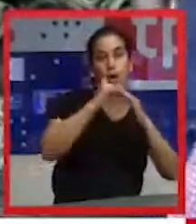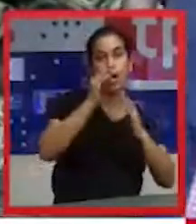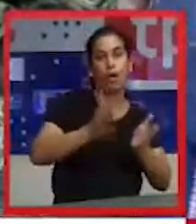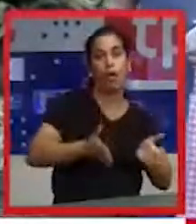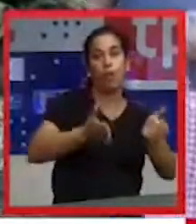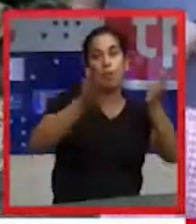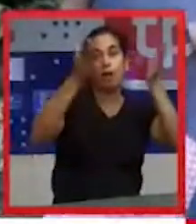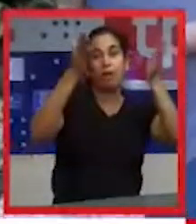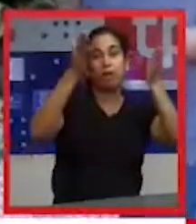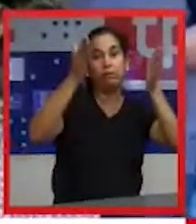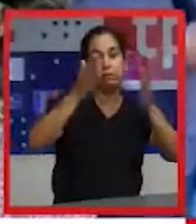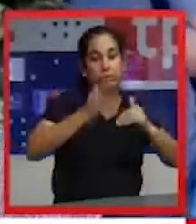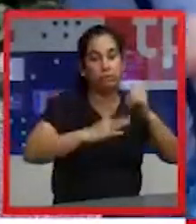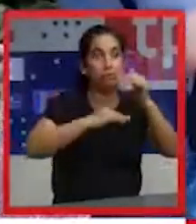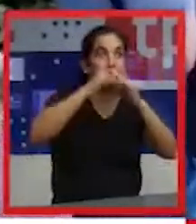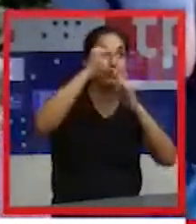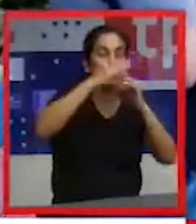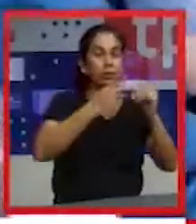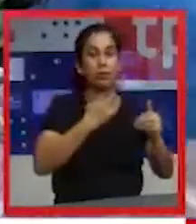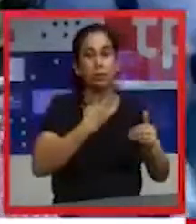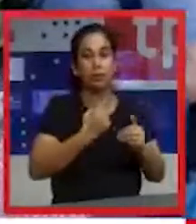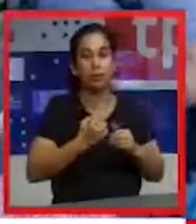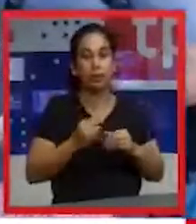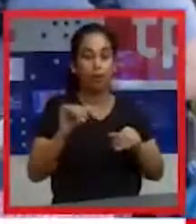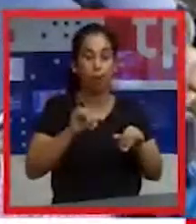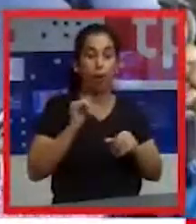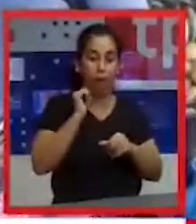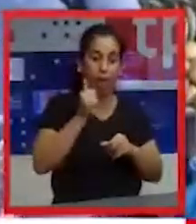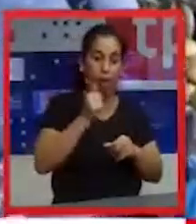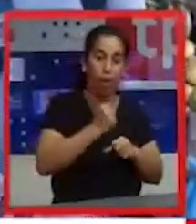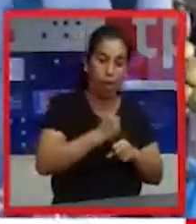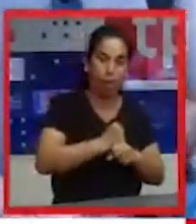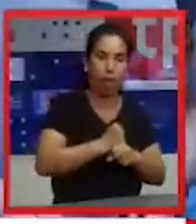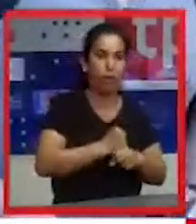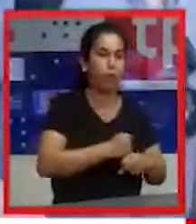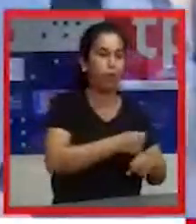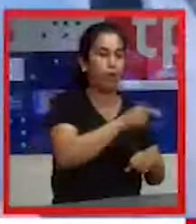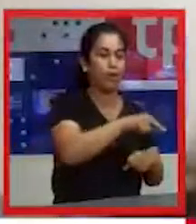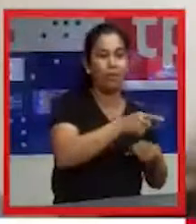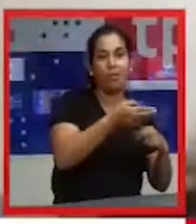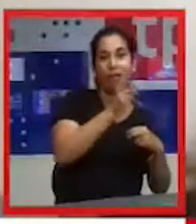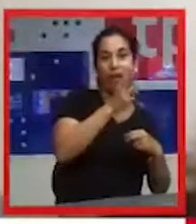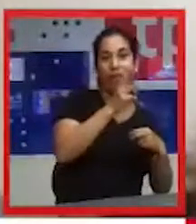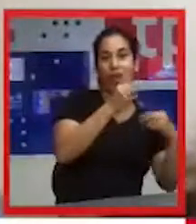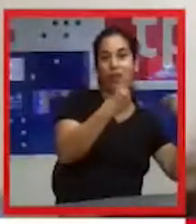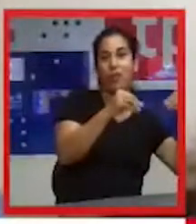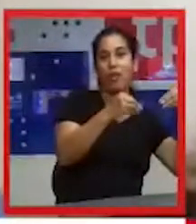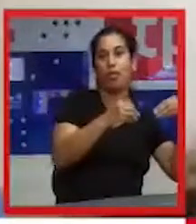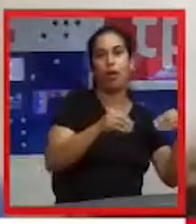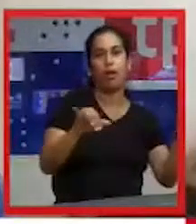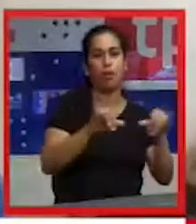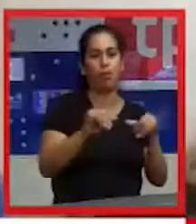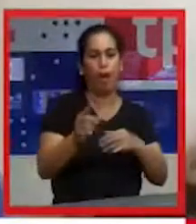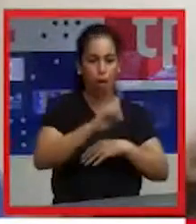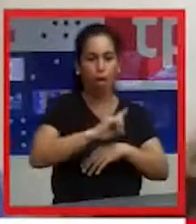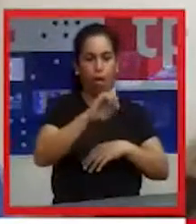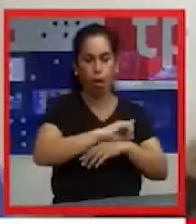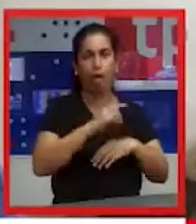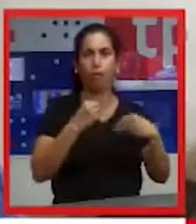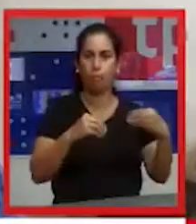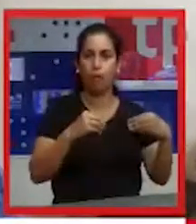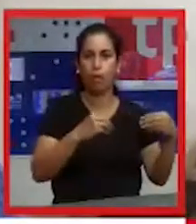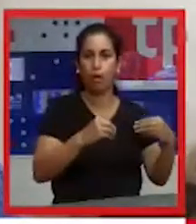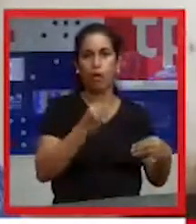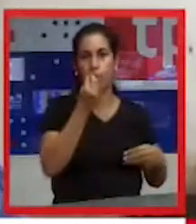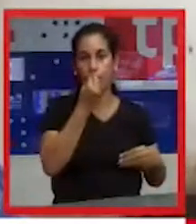un sinnúmero de actividades que se buscan al día. Entonces estamos preocupados por estos compañeros porque ya